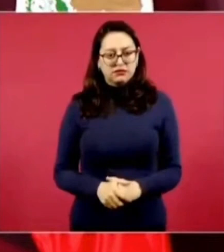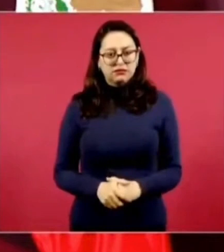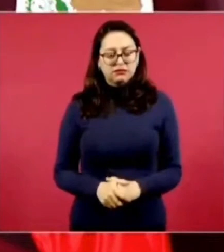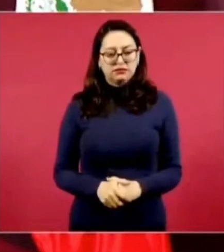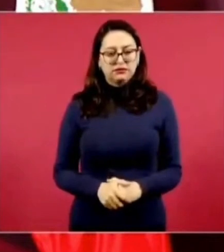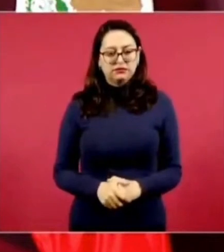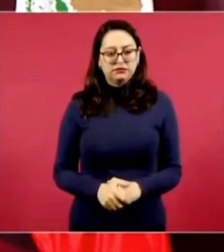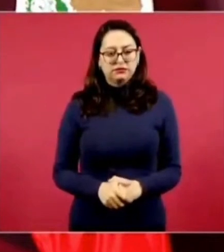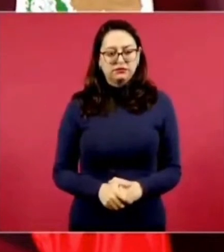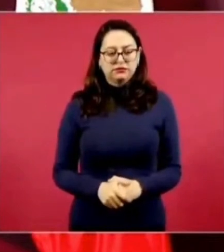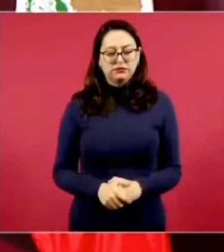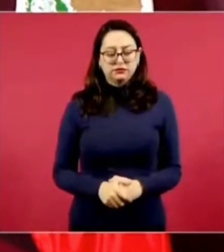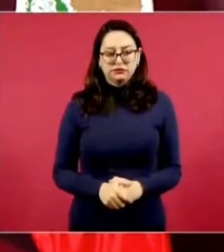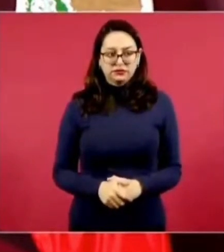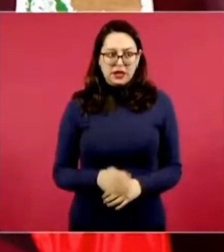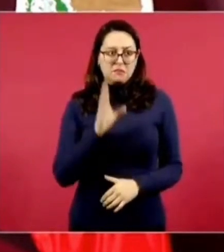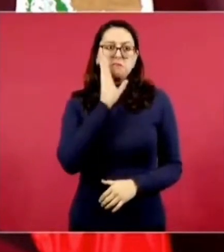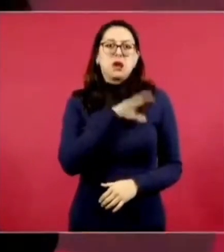te ven mal